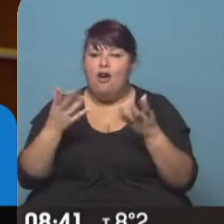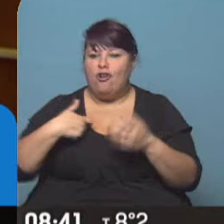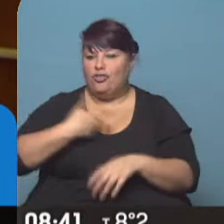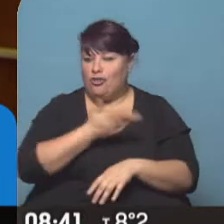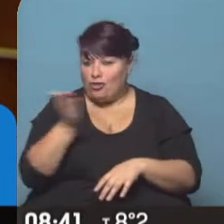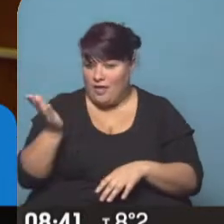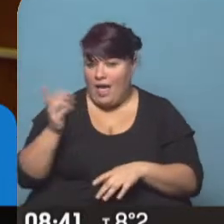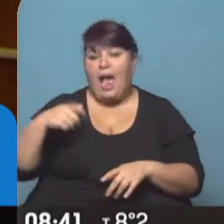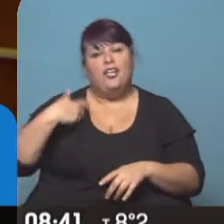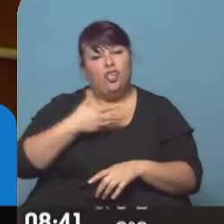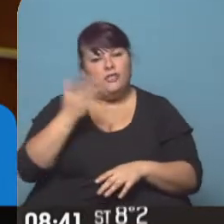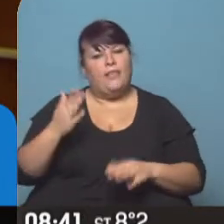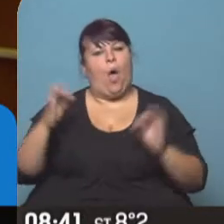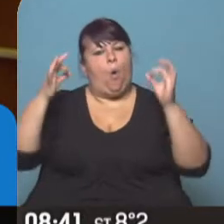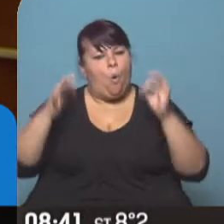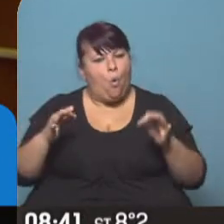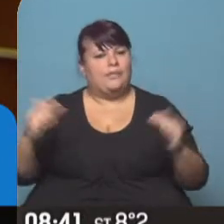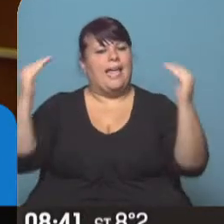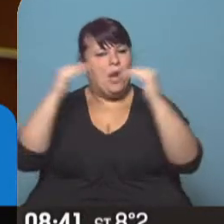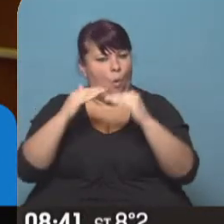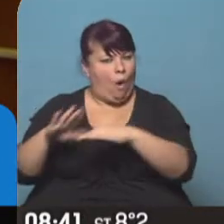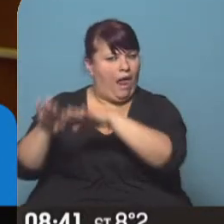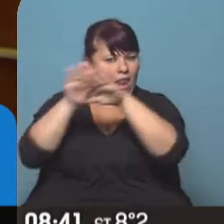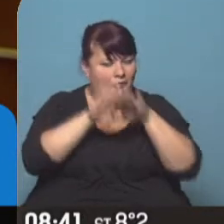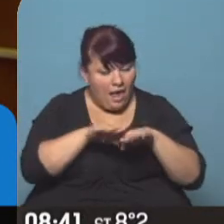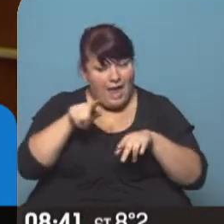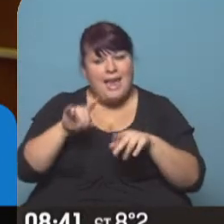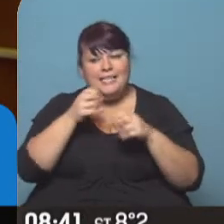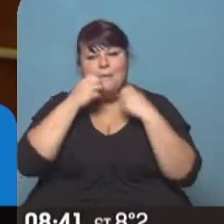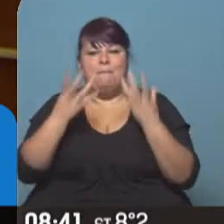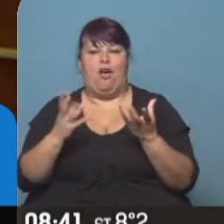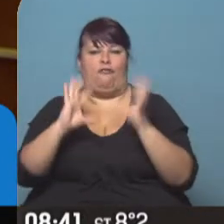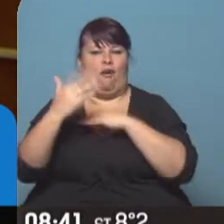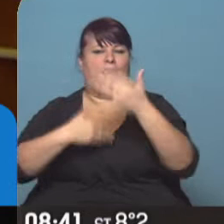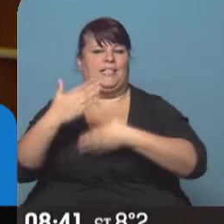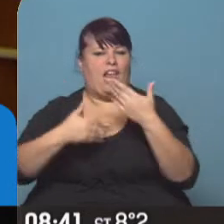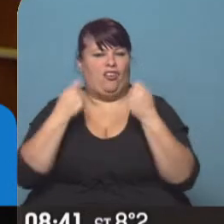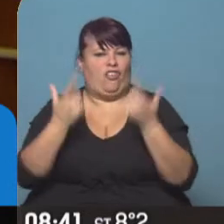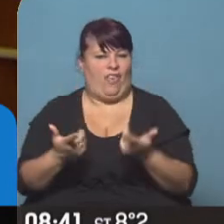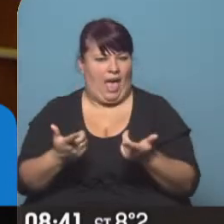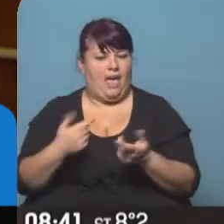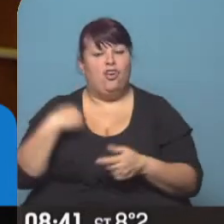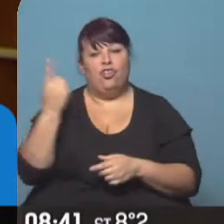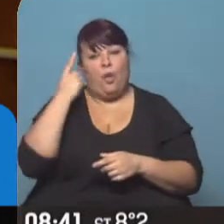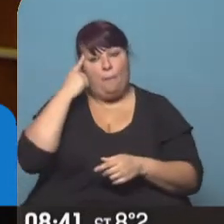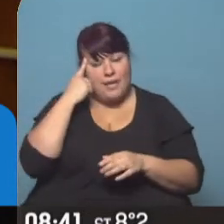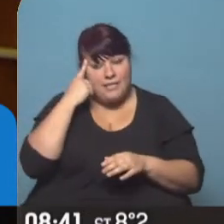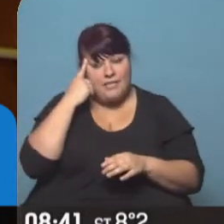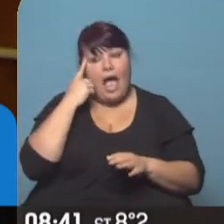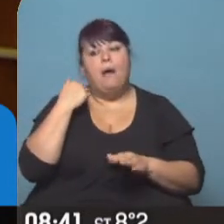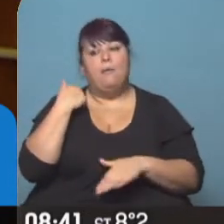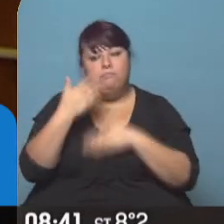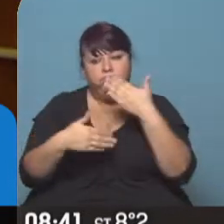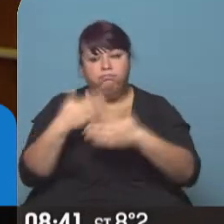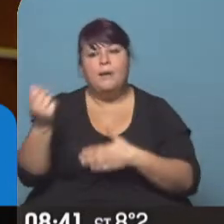sociedad. Las sociedades más justas, más igualitarias, son las que mejores modelos de desarrollo generan. Y creemos que vamos a dar